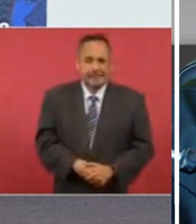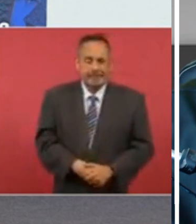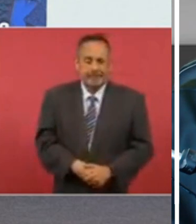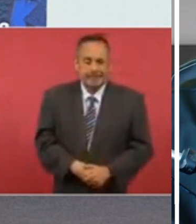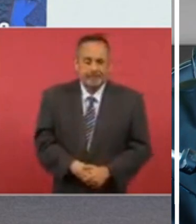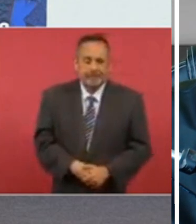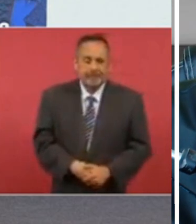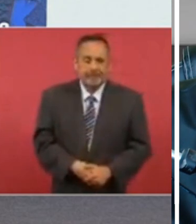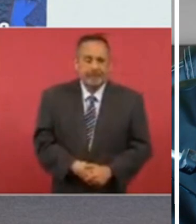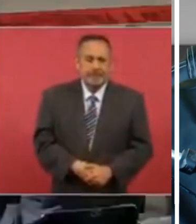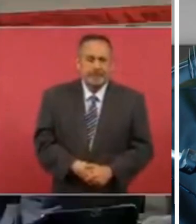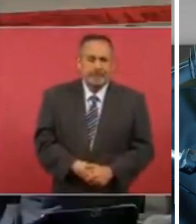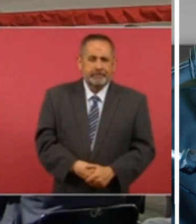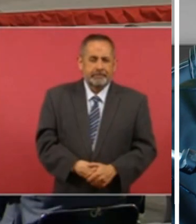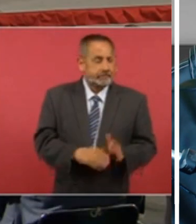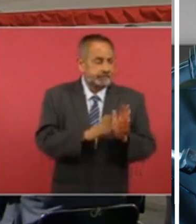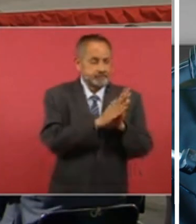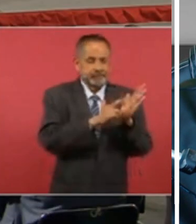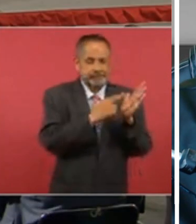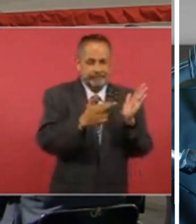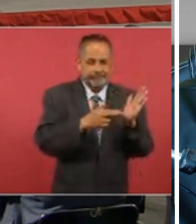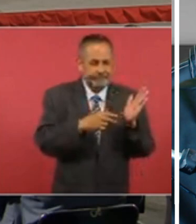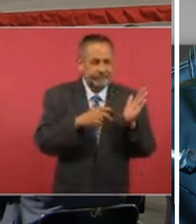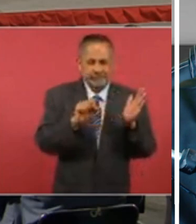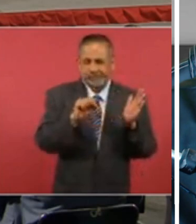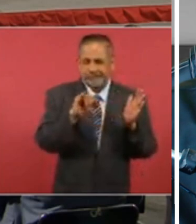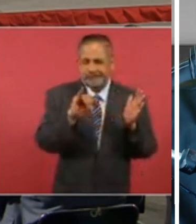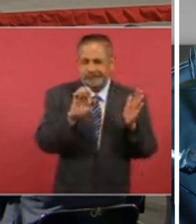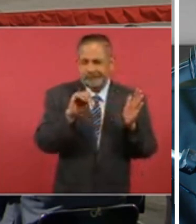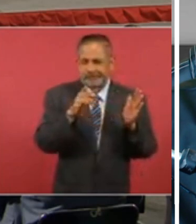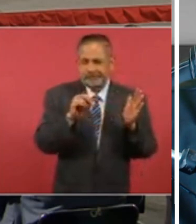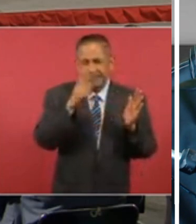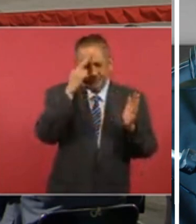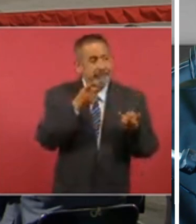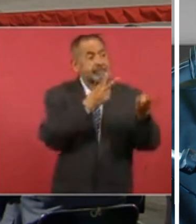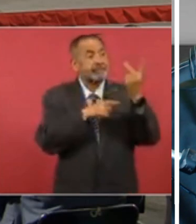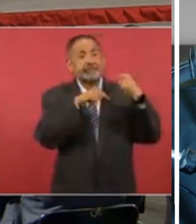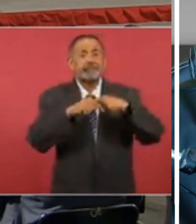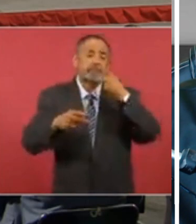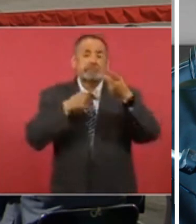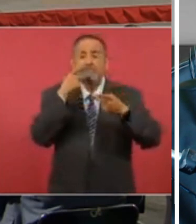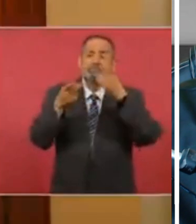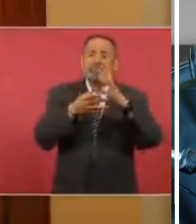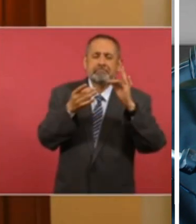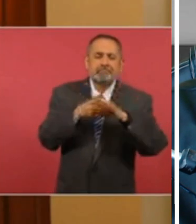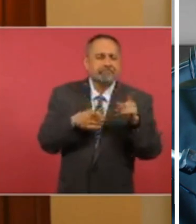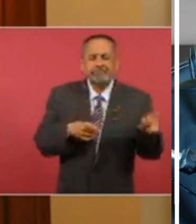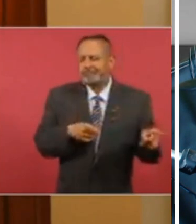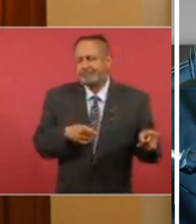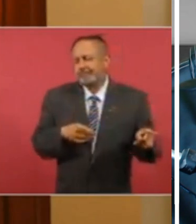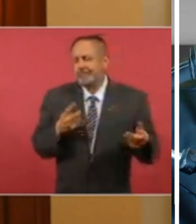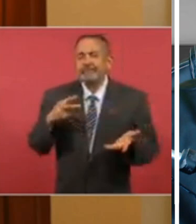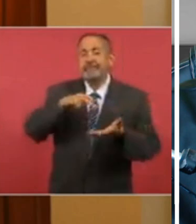la señora de siempre es la que habló aquí cuando vinieron a manifestarse con el